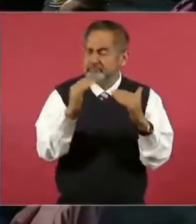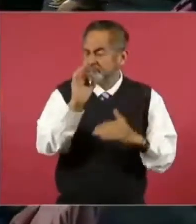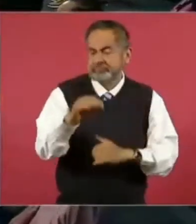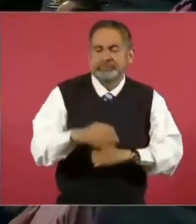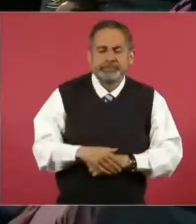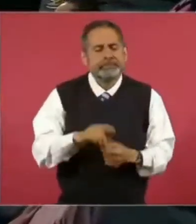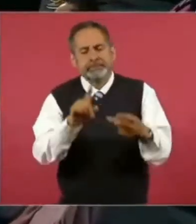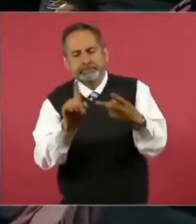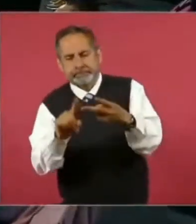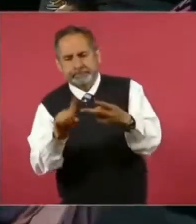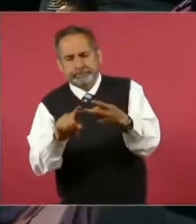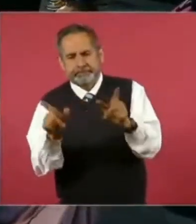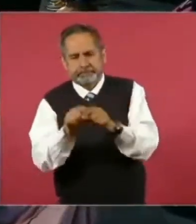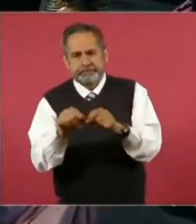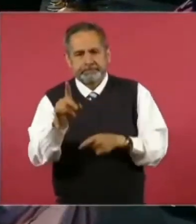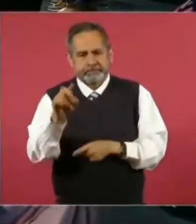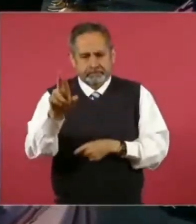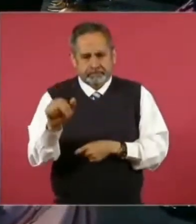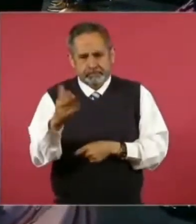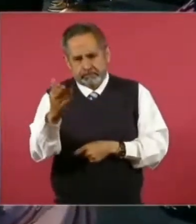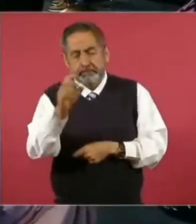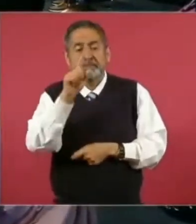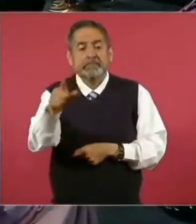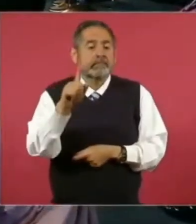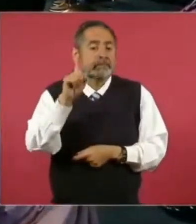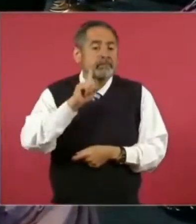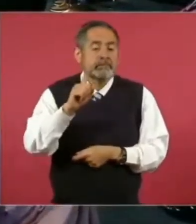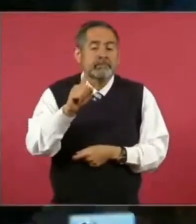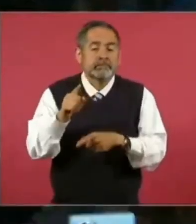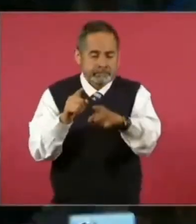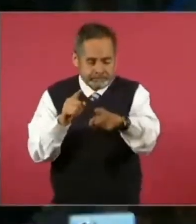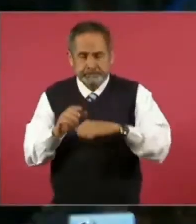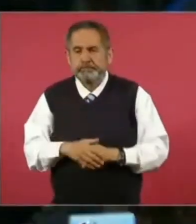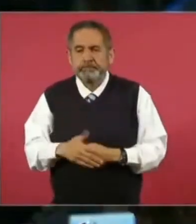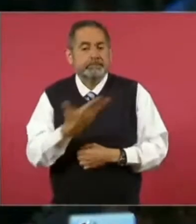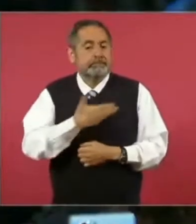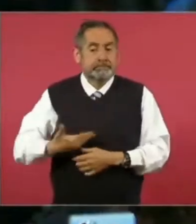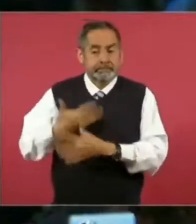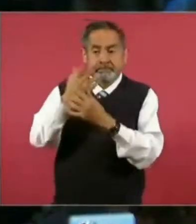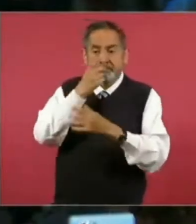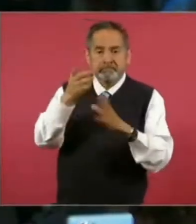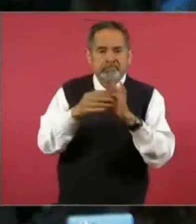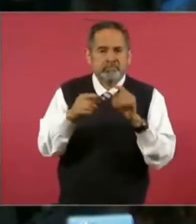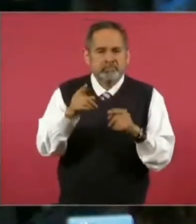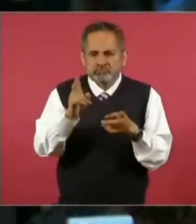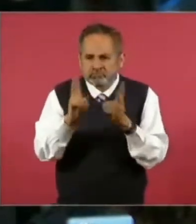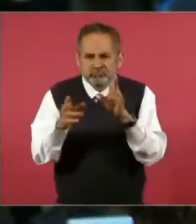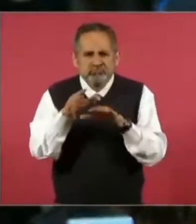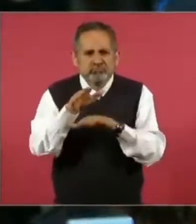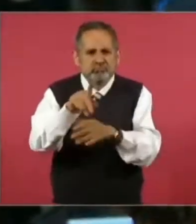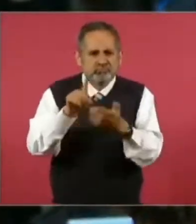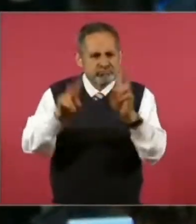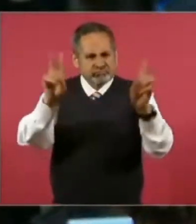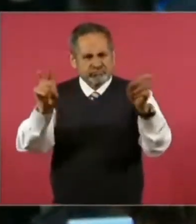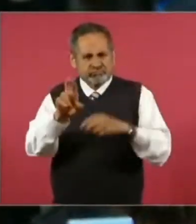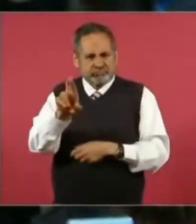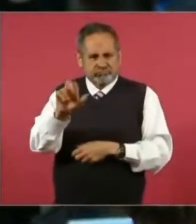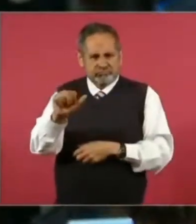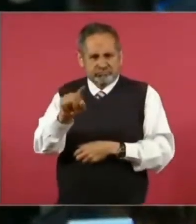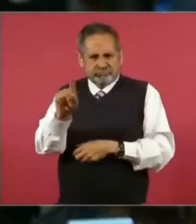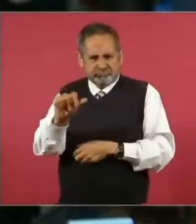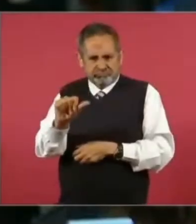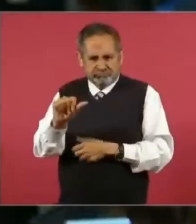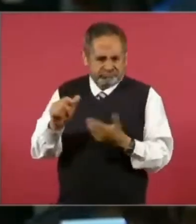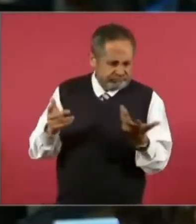Muy brevemente, también comentaba el presidente que usted estaba manejando mucho lo de las razas en lo